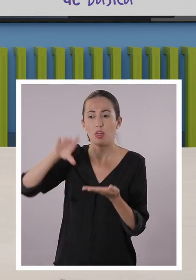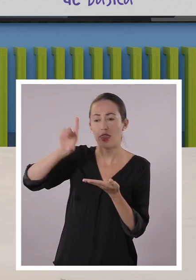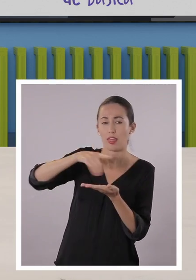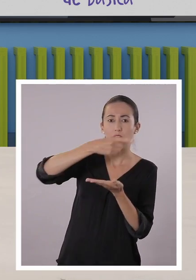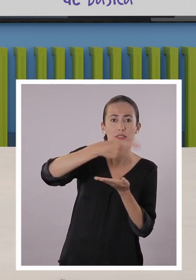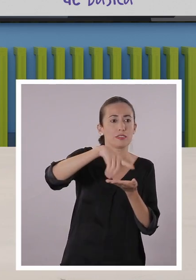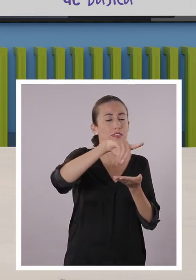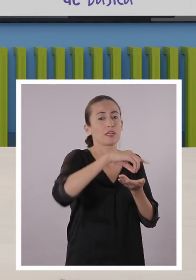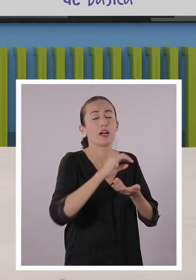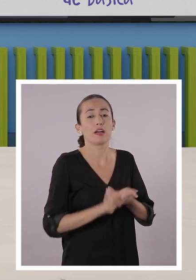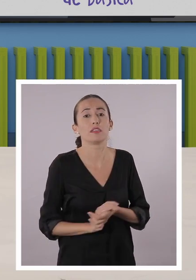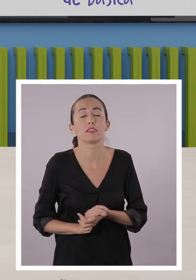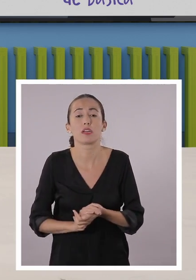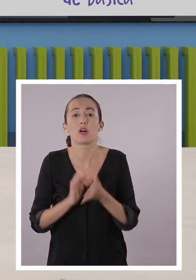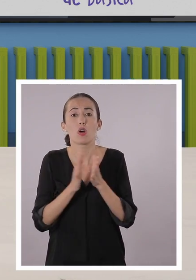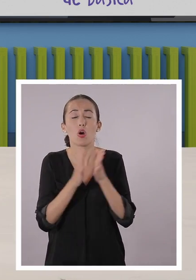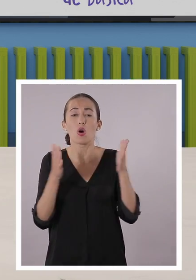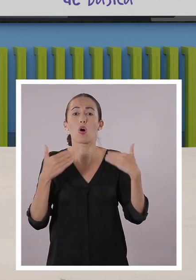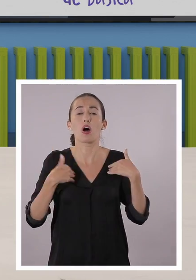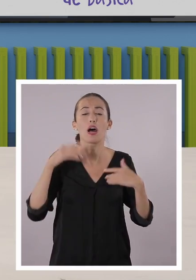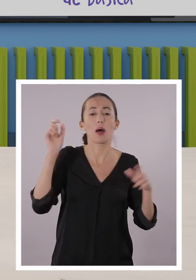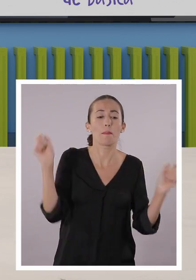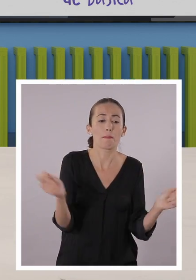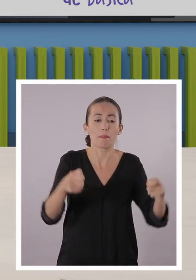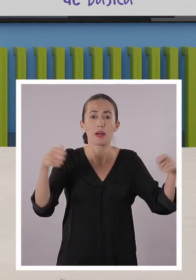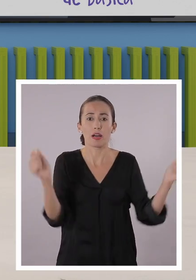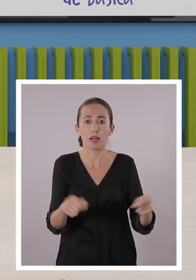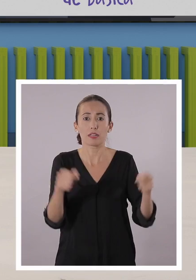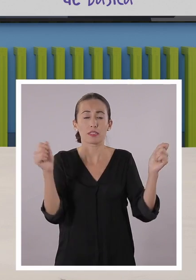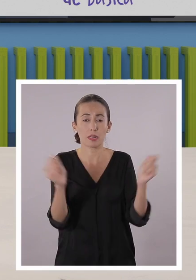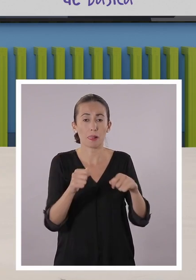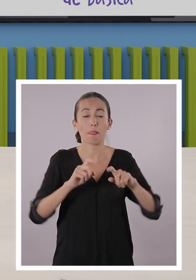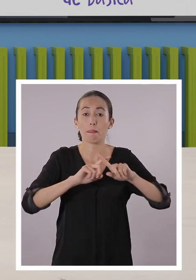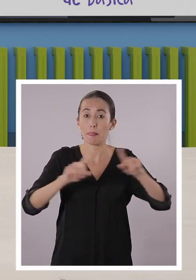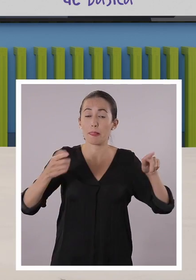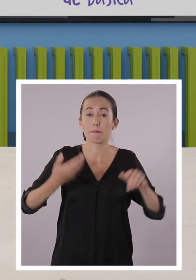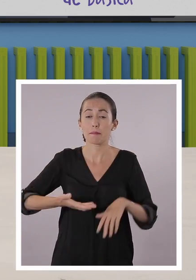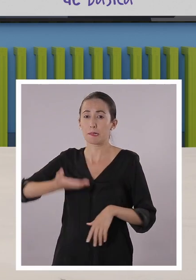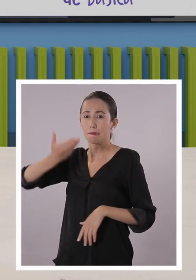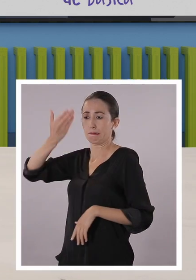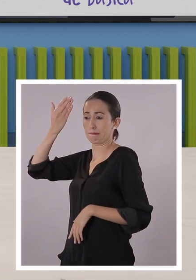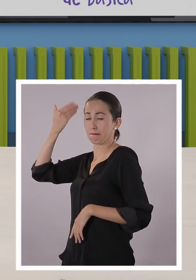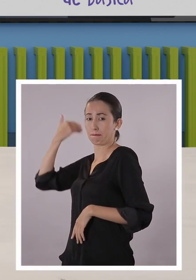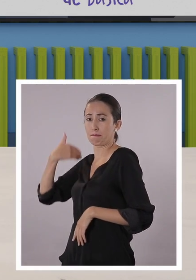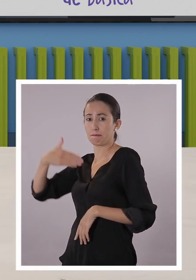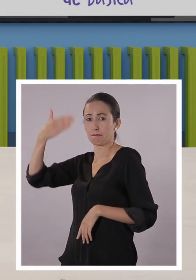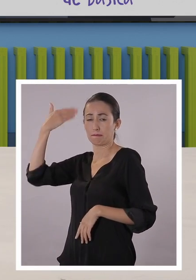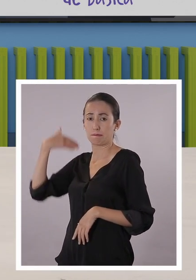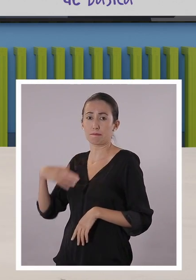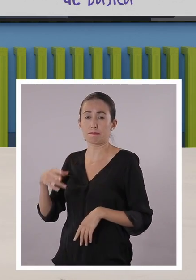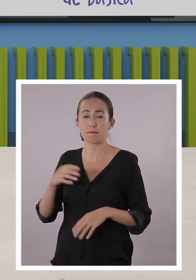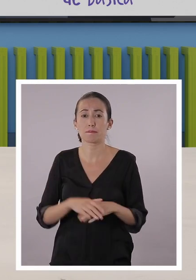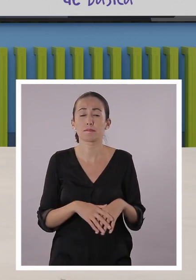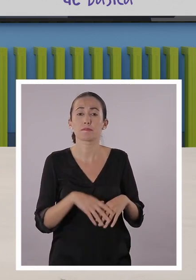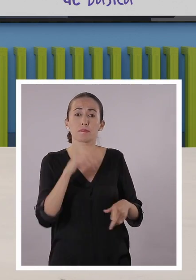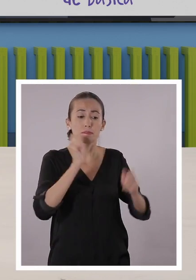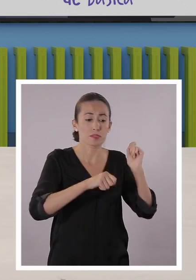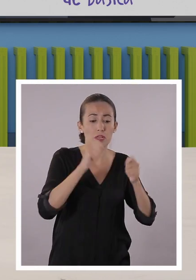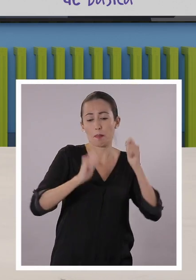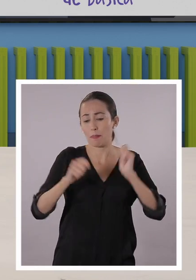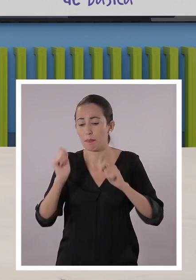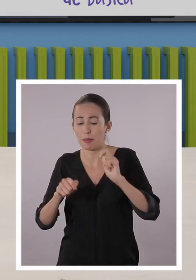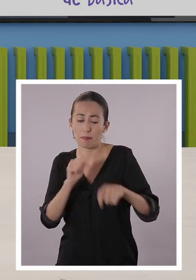Con los danzantes y todo, ¿no es cierto? Ajá. Existían bandas de pueblo parecidas a esta época, pero en esos tiempos tocaban instrumentos como los